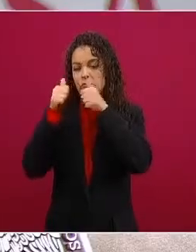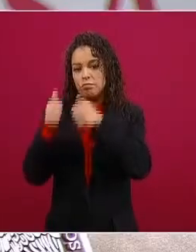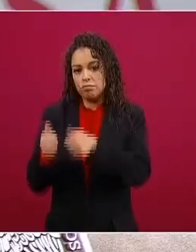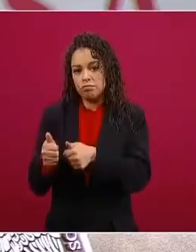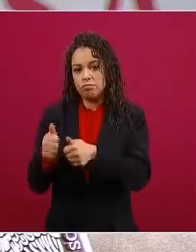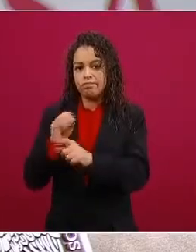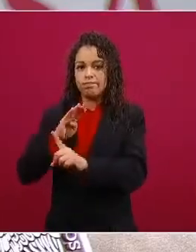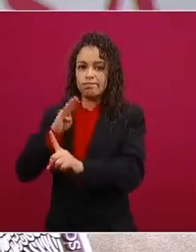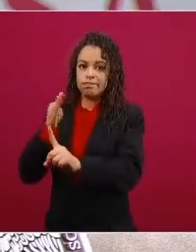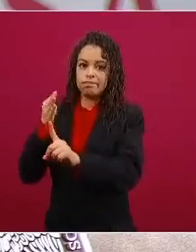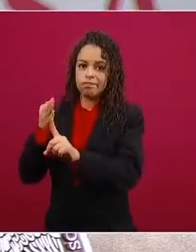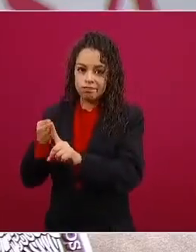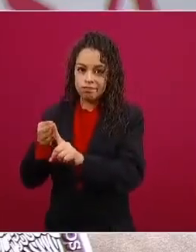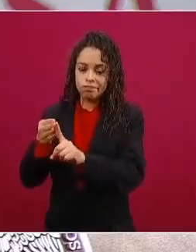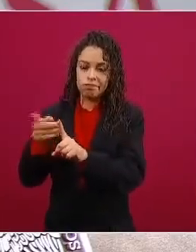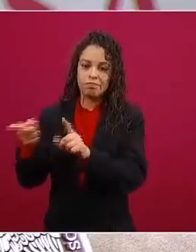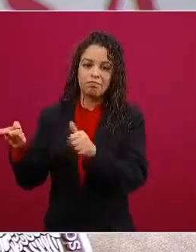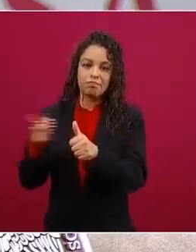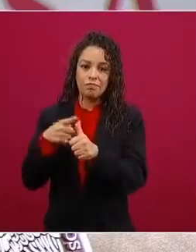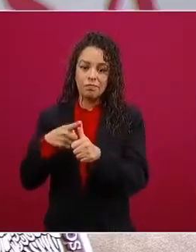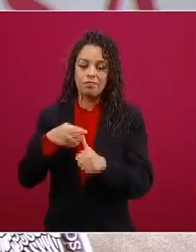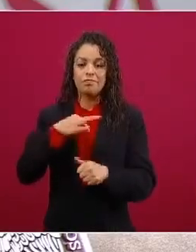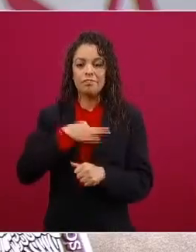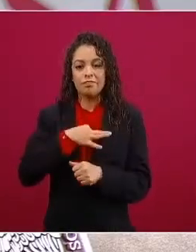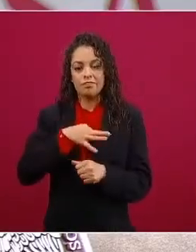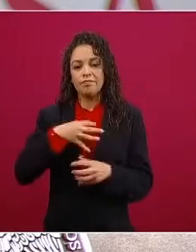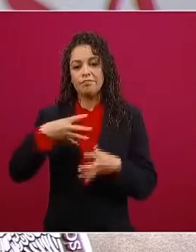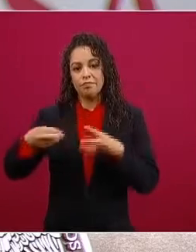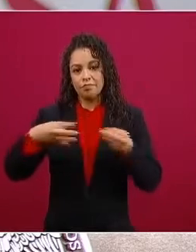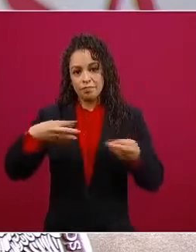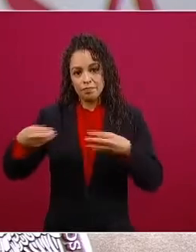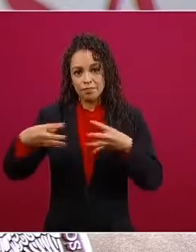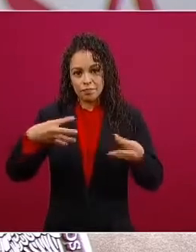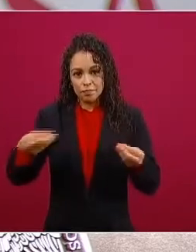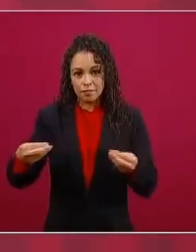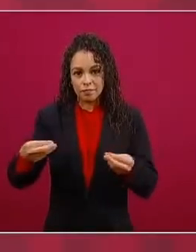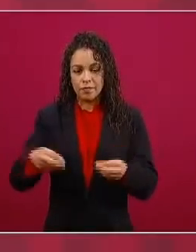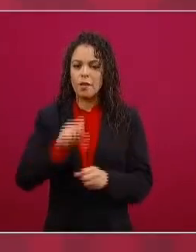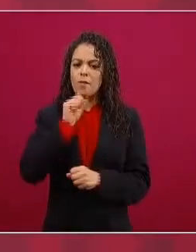la pandemia y también lo de la seguridad y todo